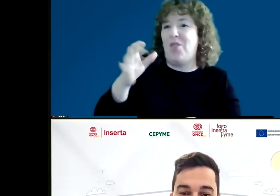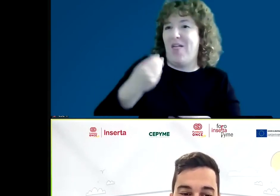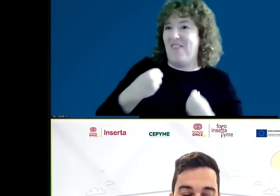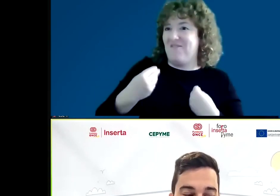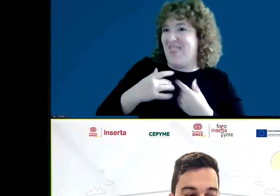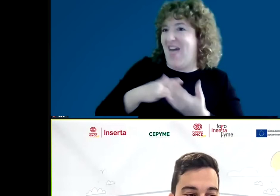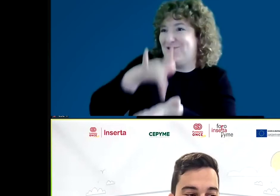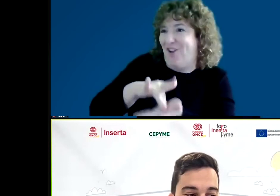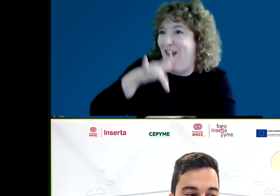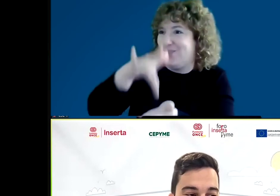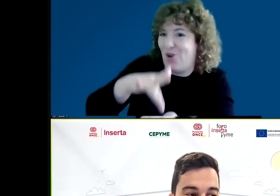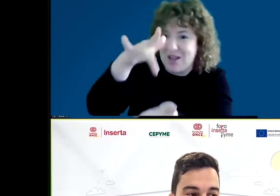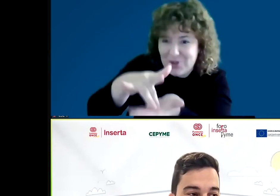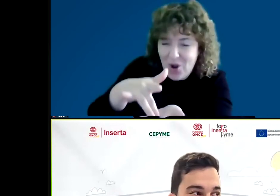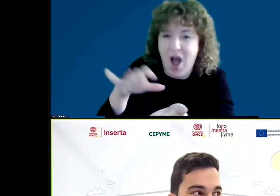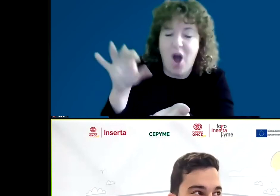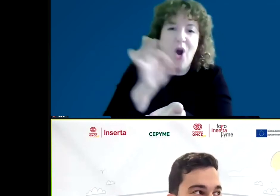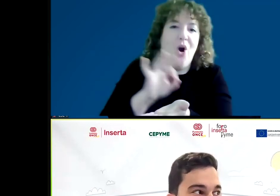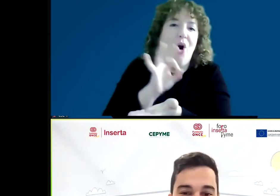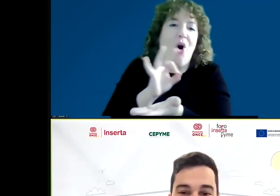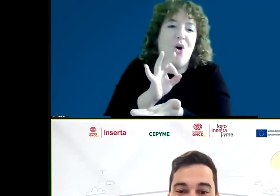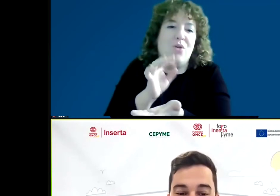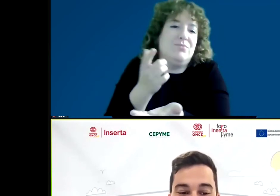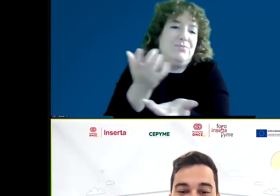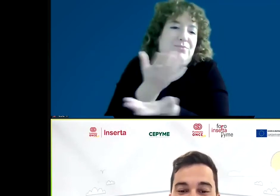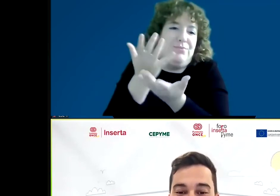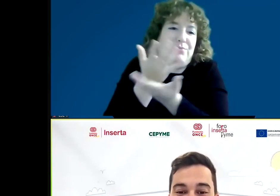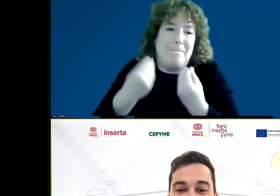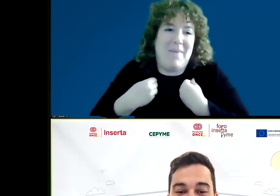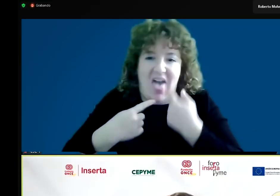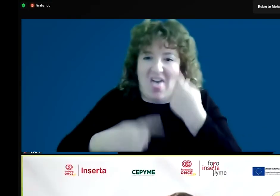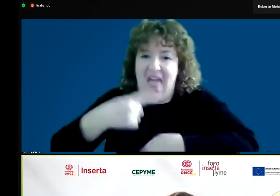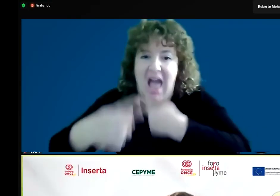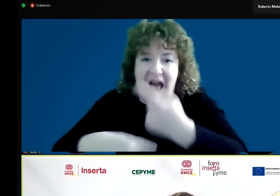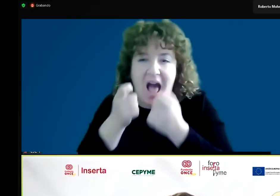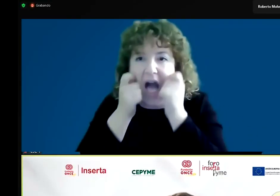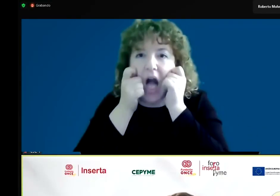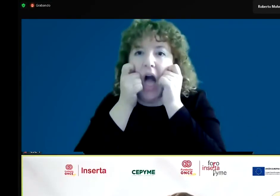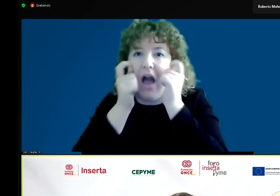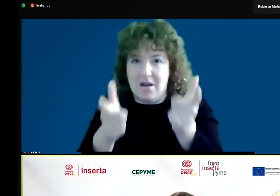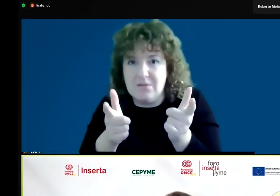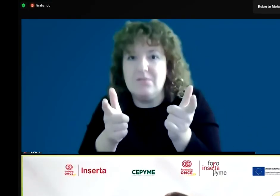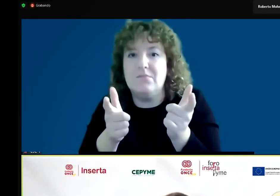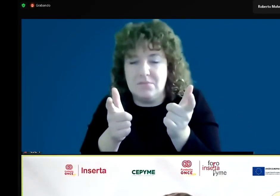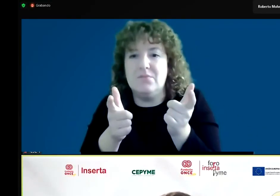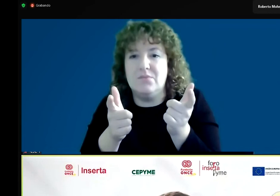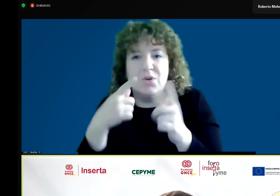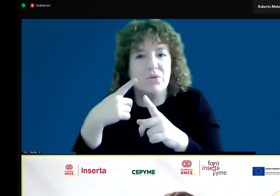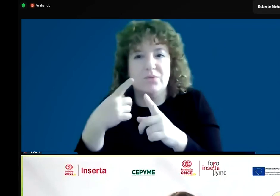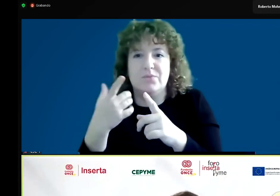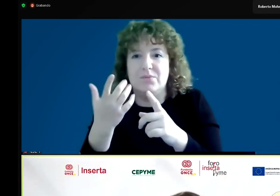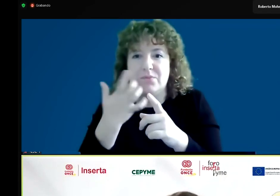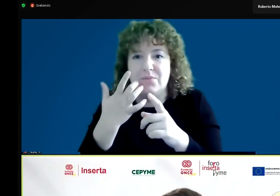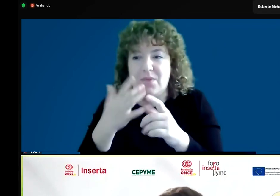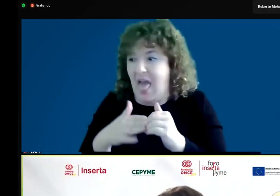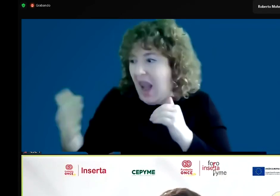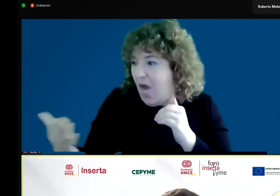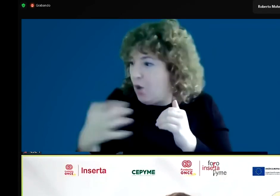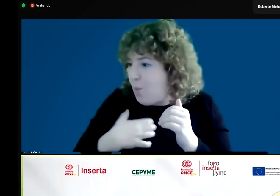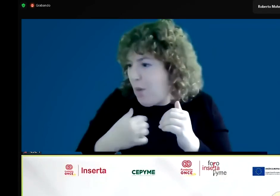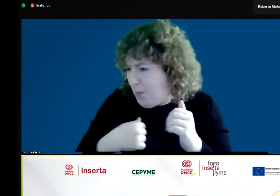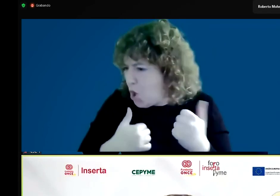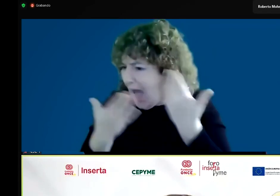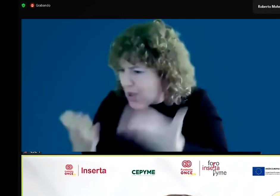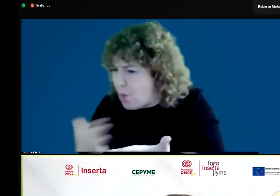sucedido o incluso, ya te digo, en vida diaria te das cuenta de las cosas que la persona de lado no puedes hacer pero que tú puedas ayudar